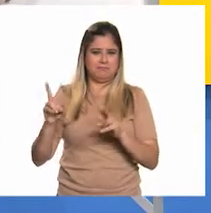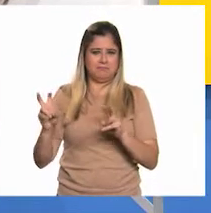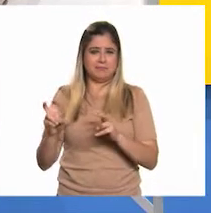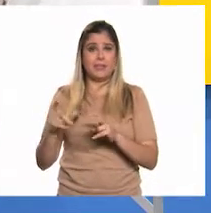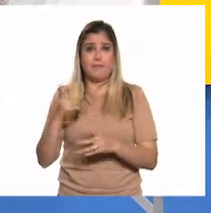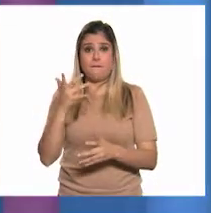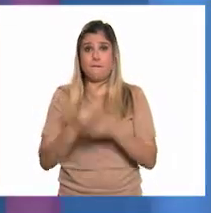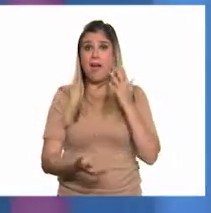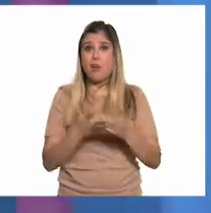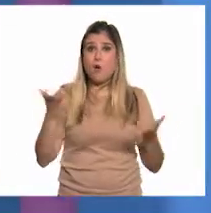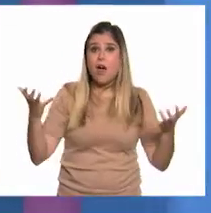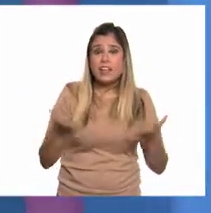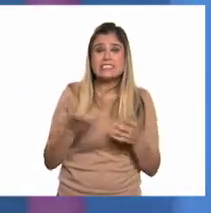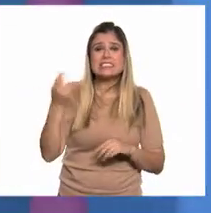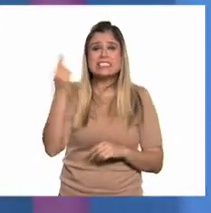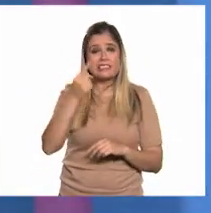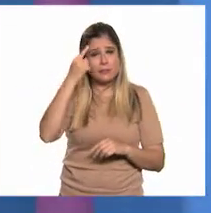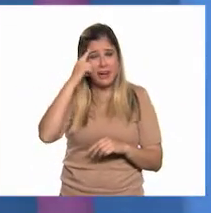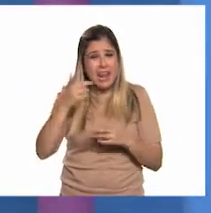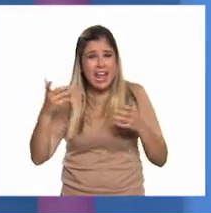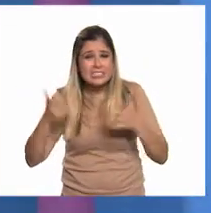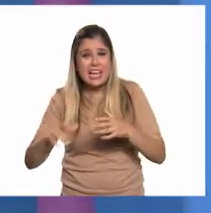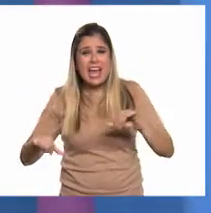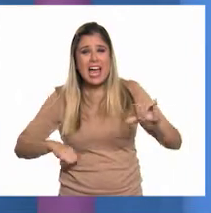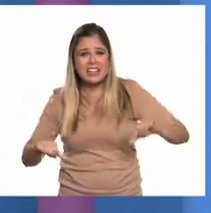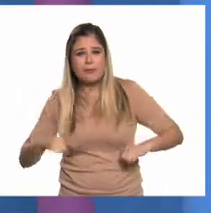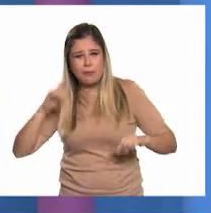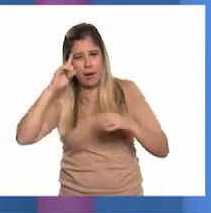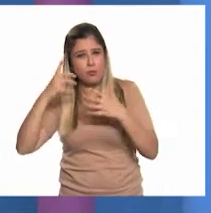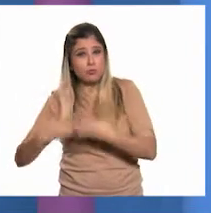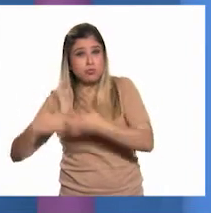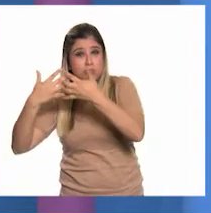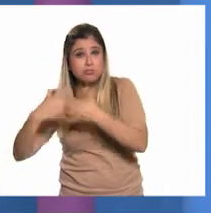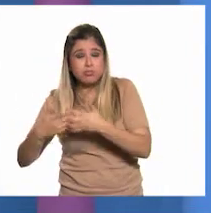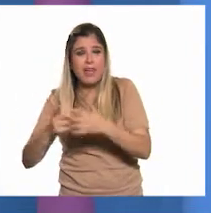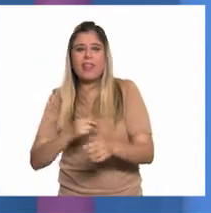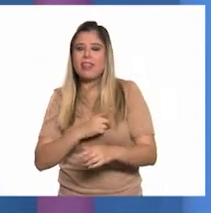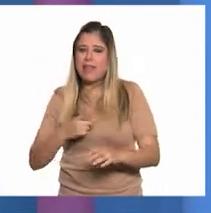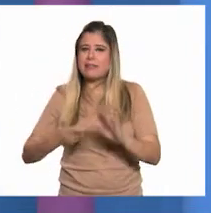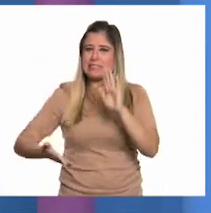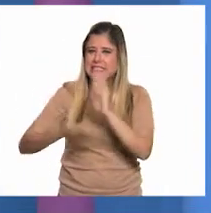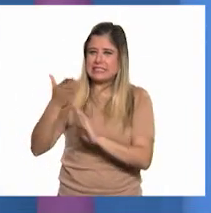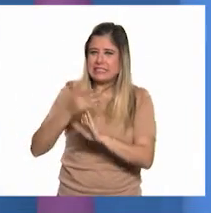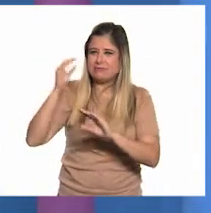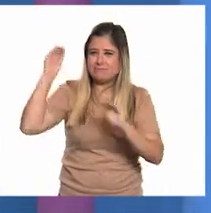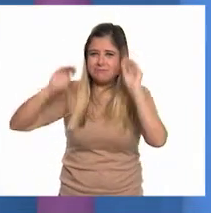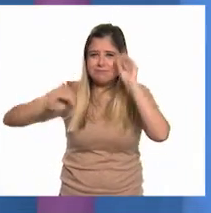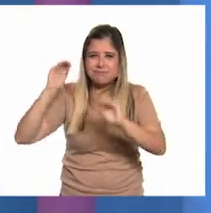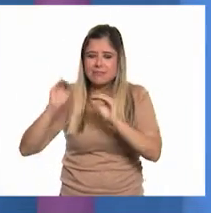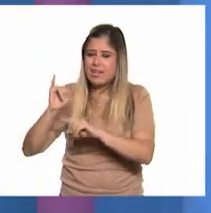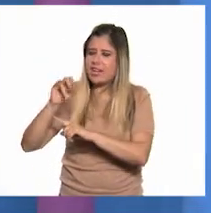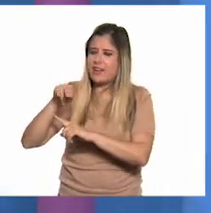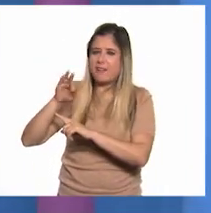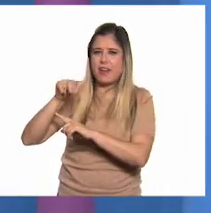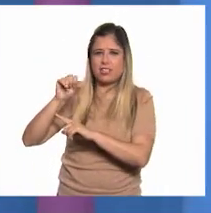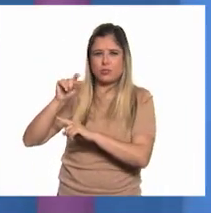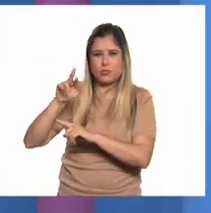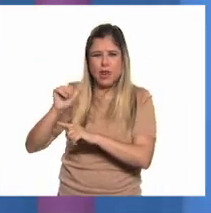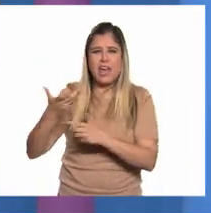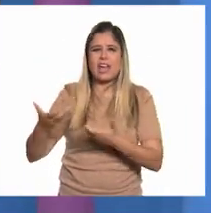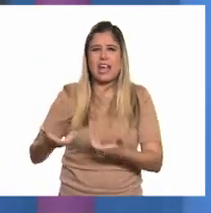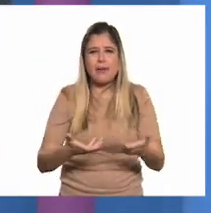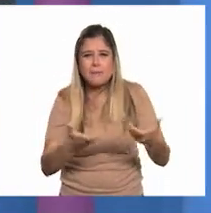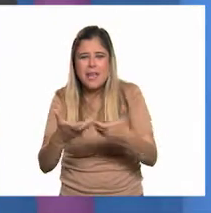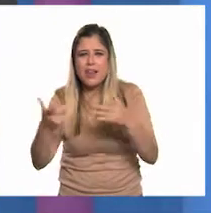mano de obra necesaria para llevar a cabo la actividad industrial, debe de haber infraestructura adecuada, como por ejemplo, los caminos,